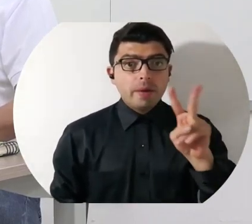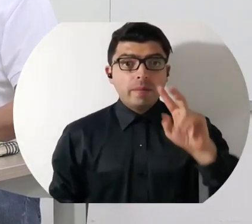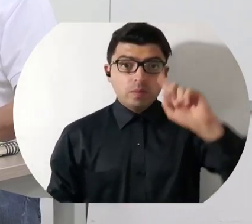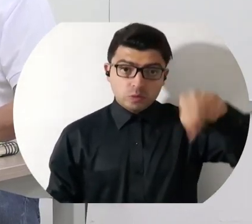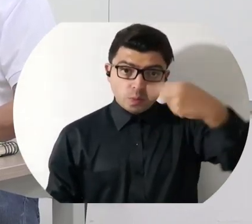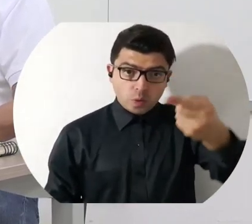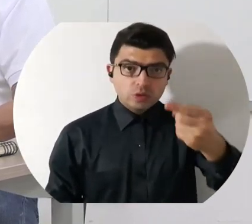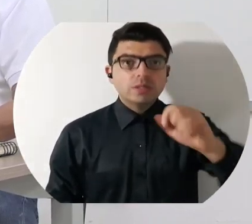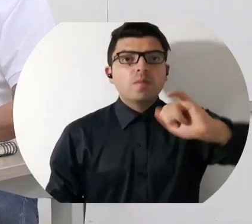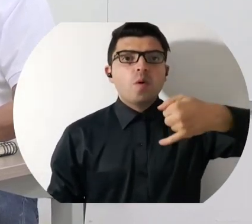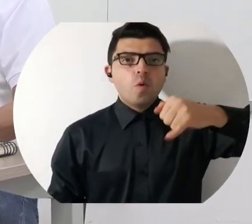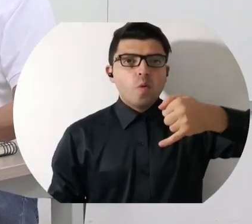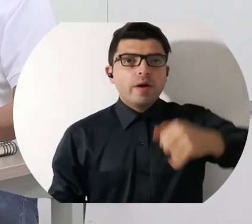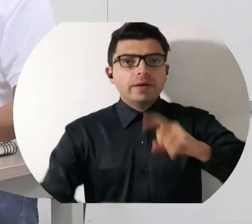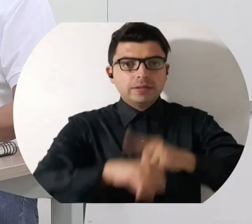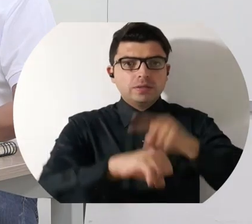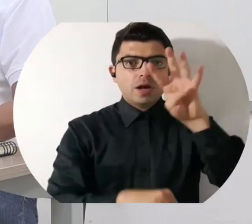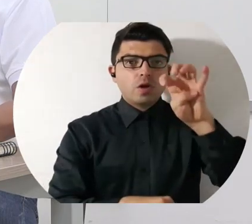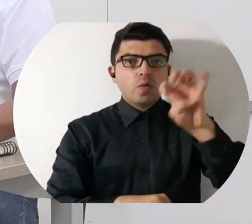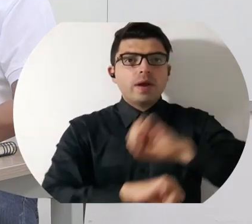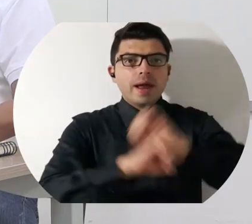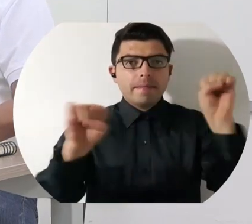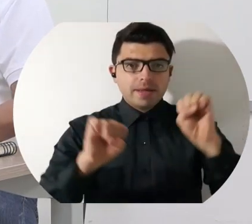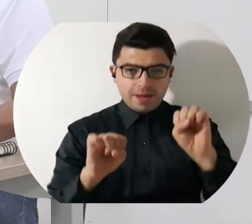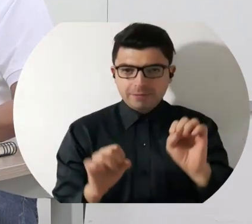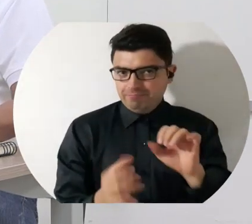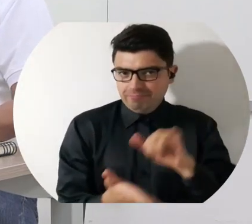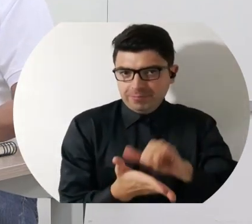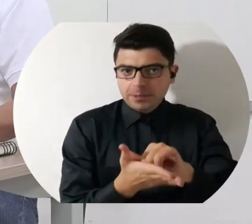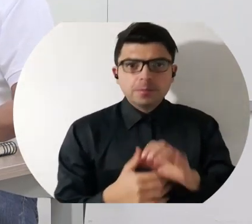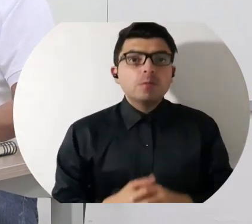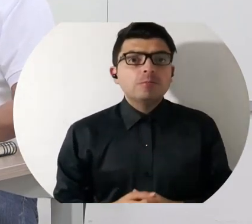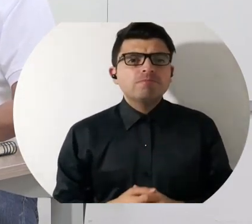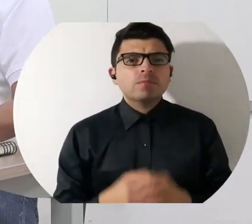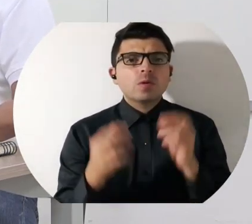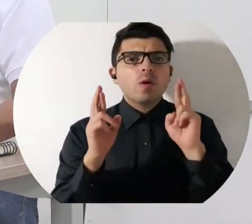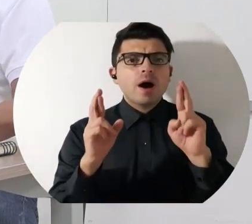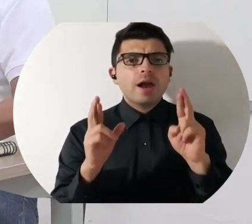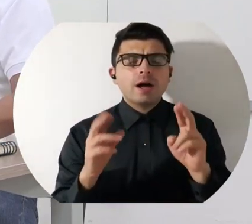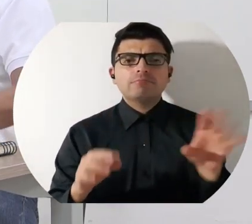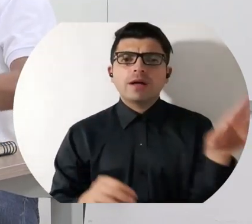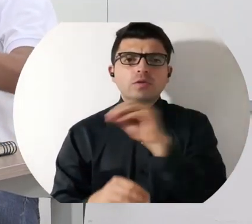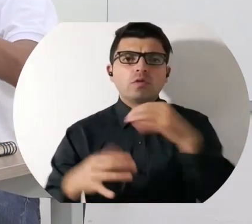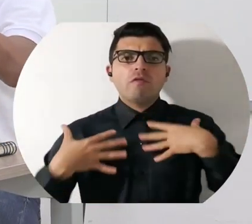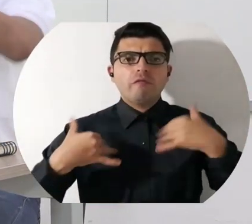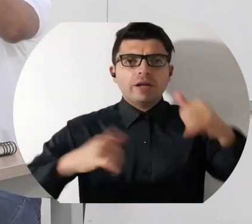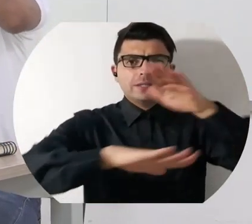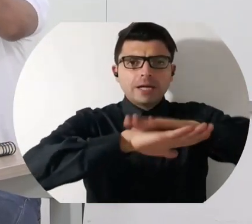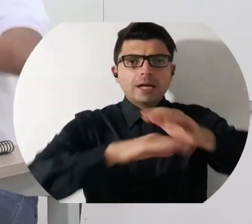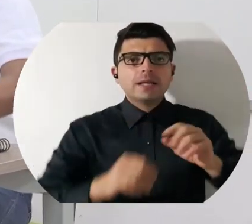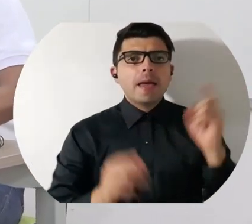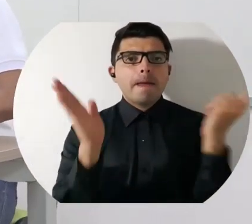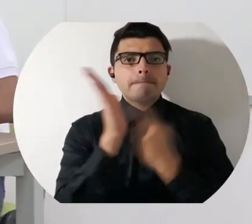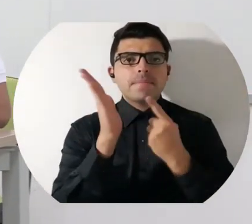jueves a las 9 de la mañana como es costumbre. Les deseo a todos una feliz tarde y miles de bendiciones.